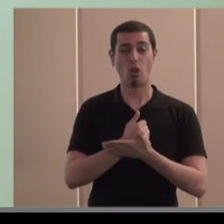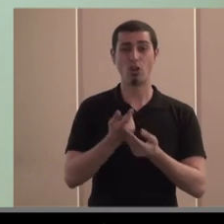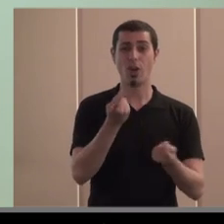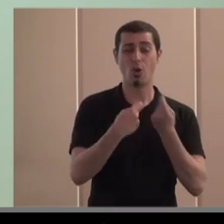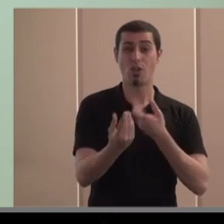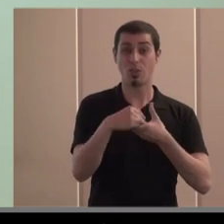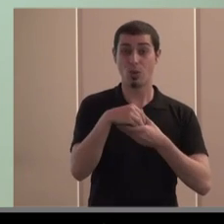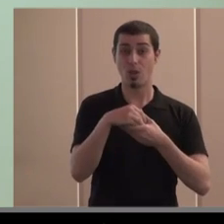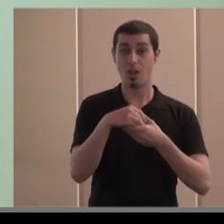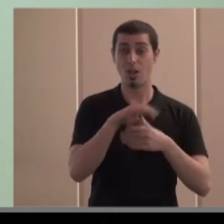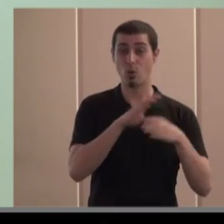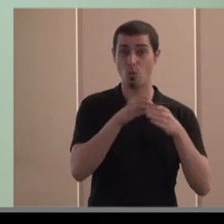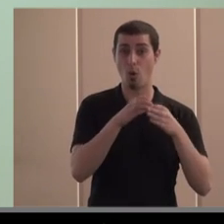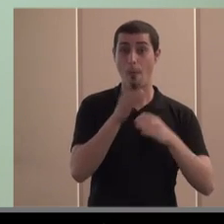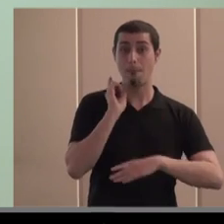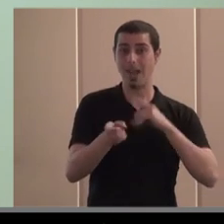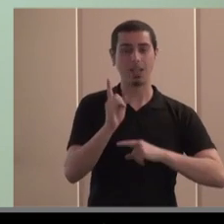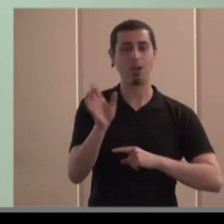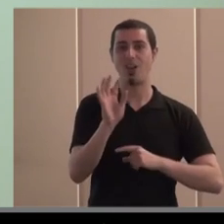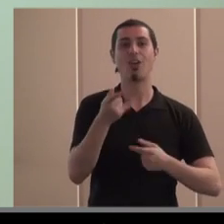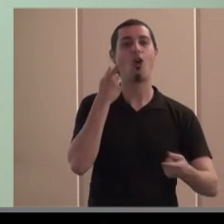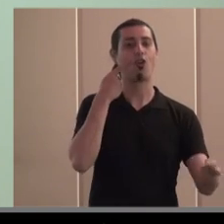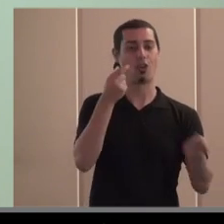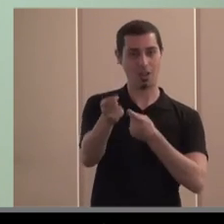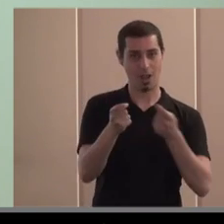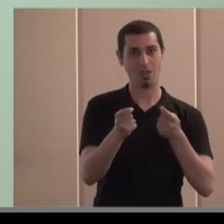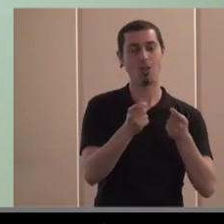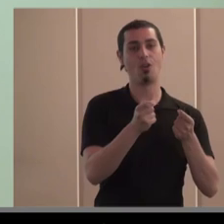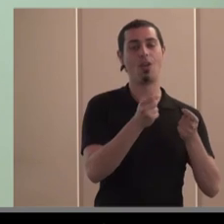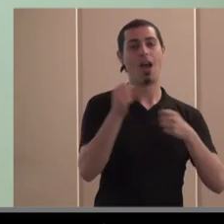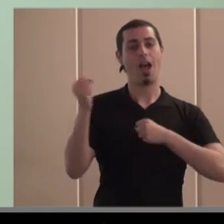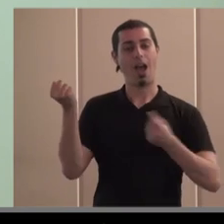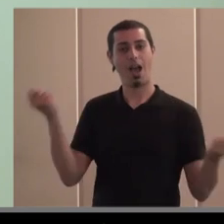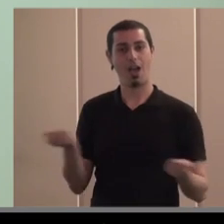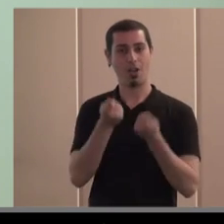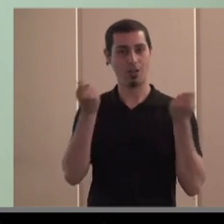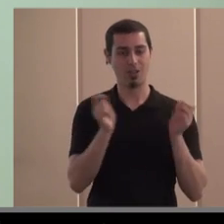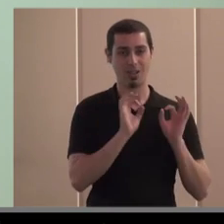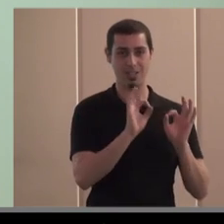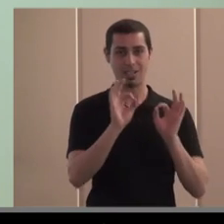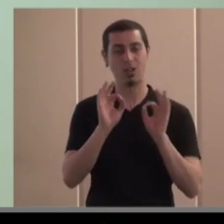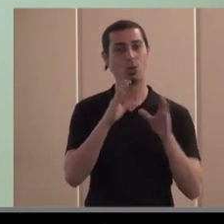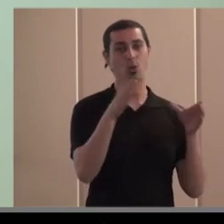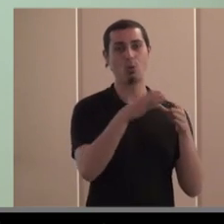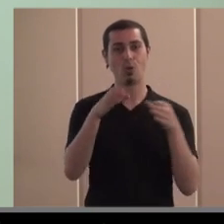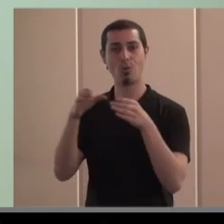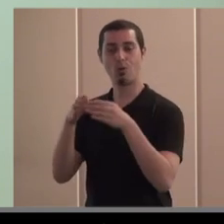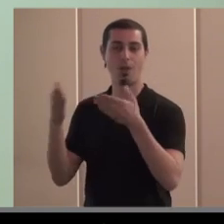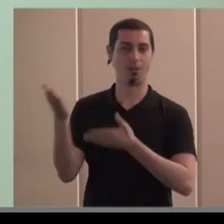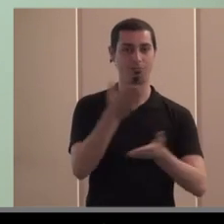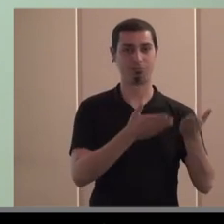que están dentro del grupo sino que simplemente coordina una serie de acciones determinadas que todos los miembros ponemos en común